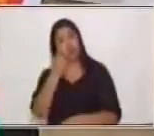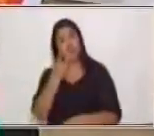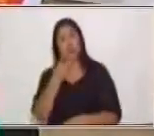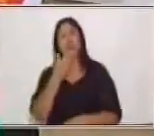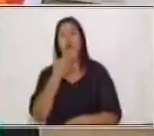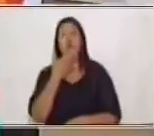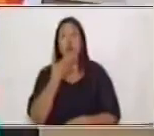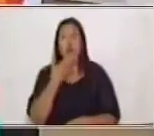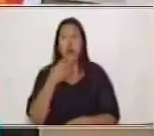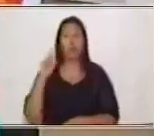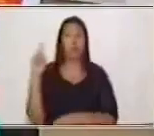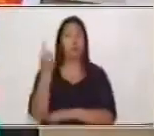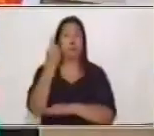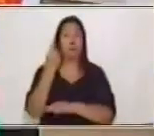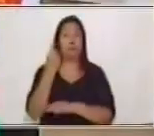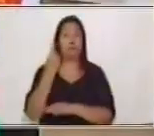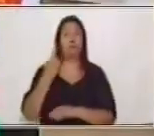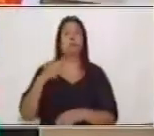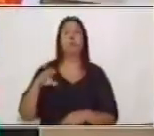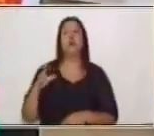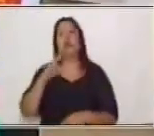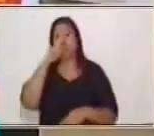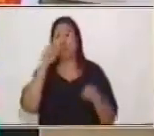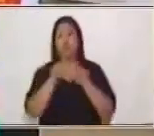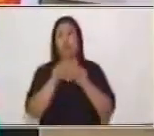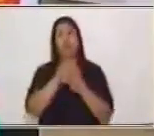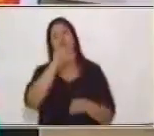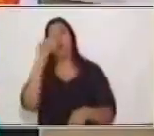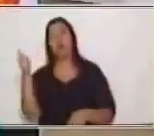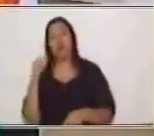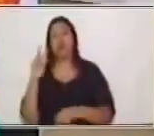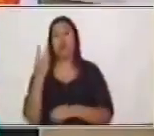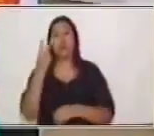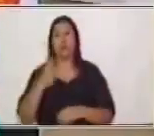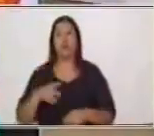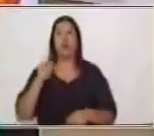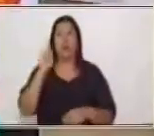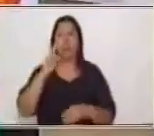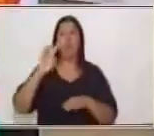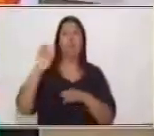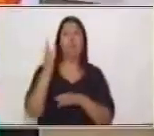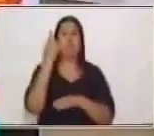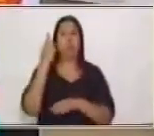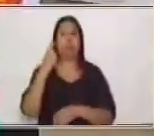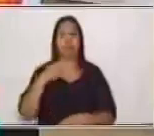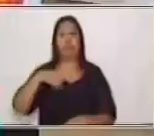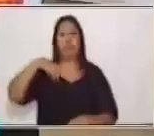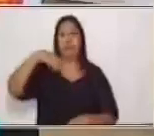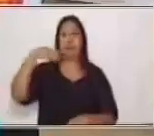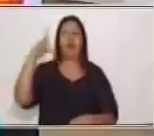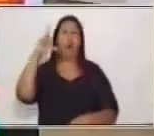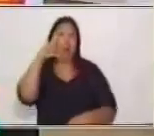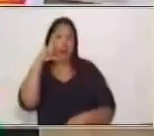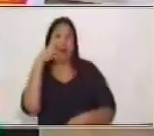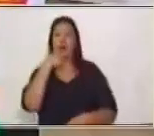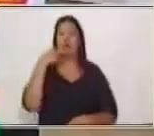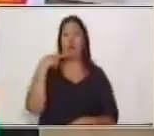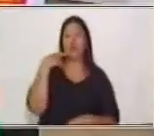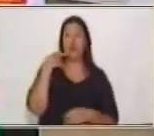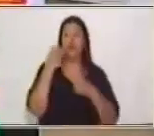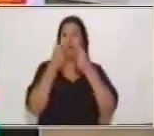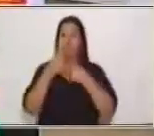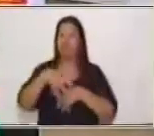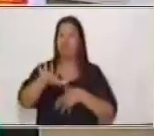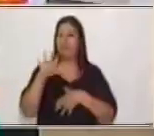los secundarios, como tú ya lo has aprendido, verdad. Recordemos, primarios, amarillo, rojo y azul. Y